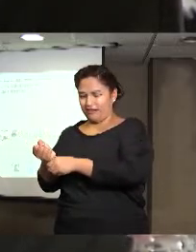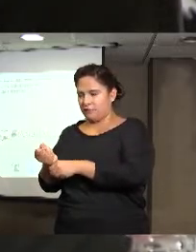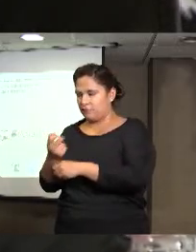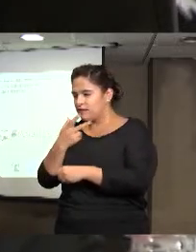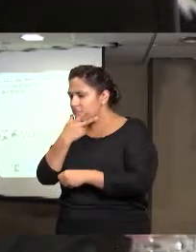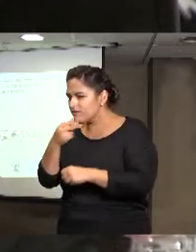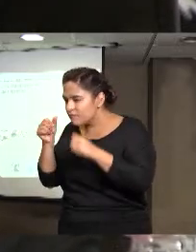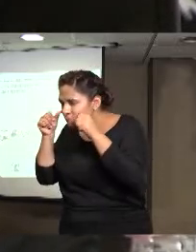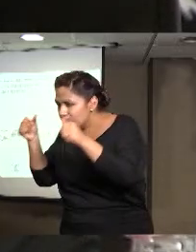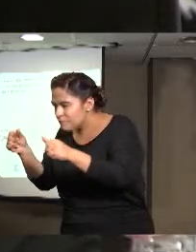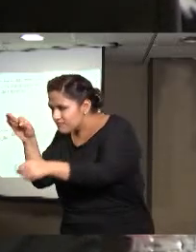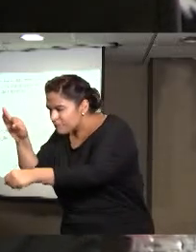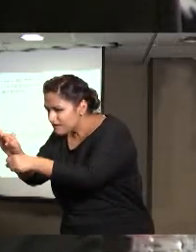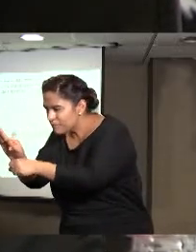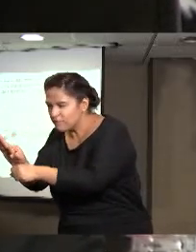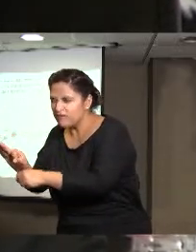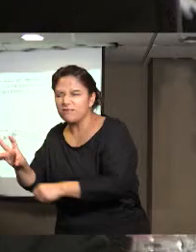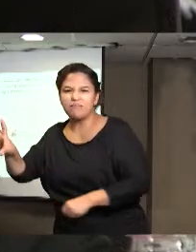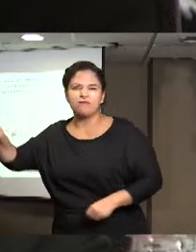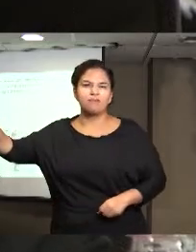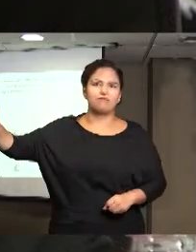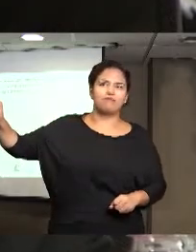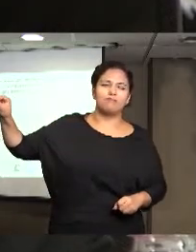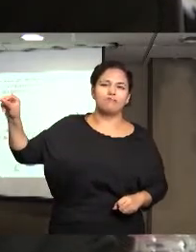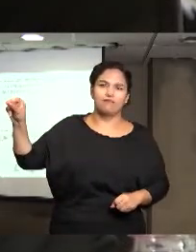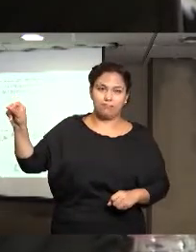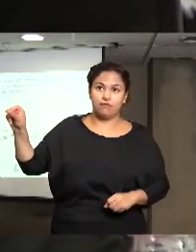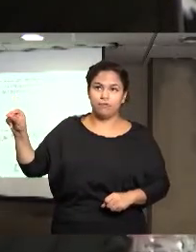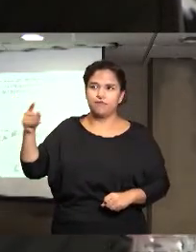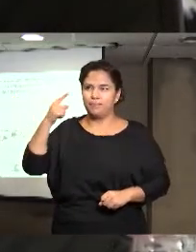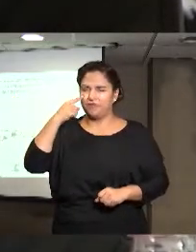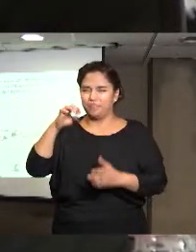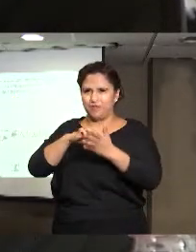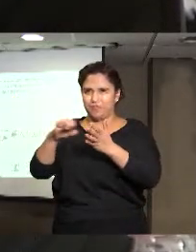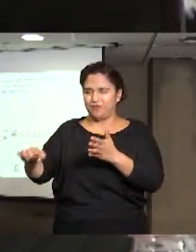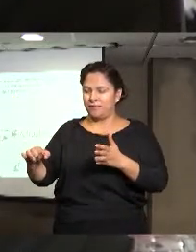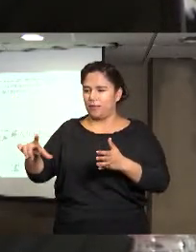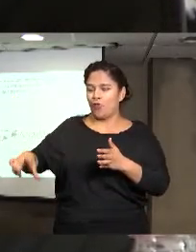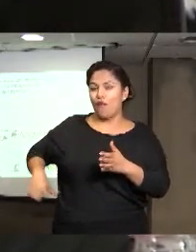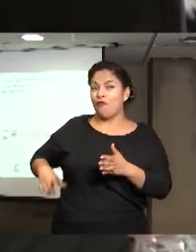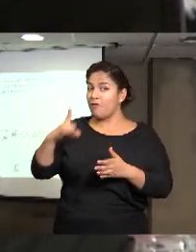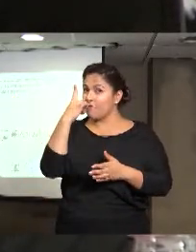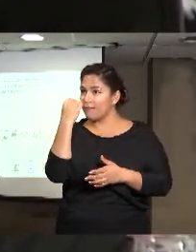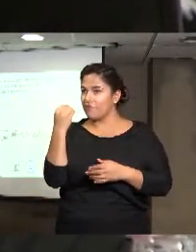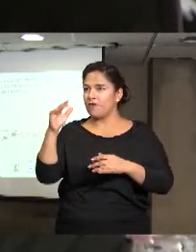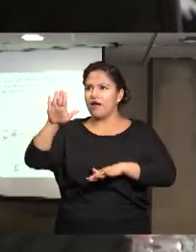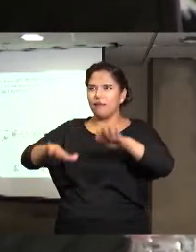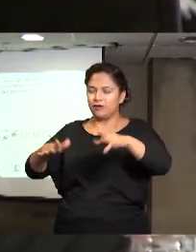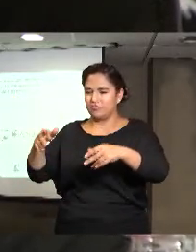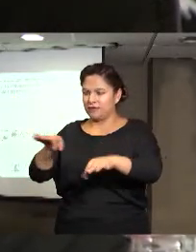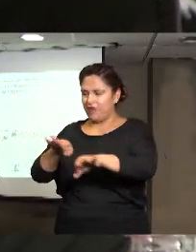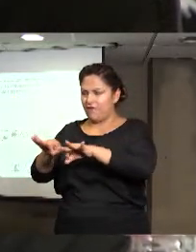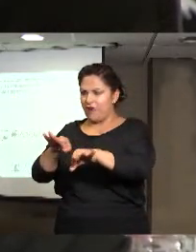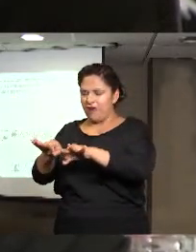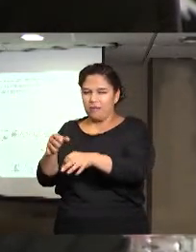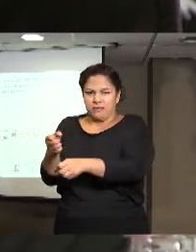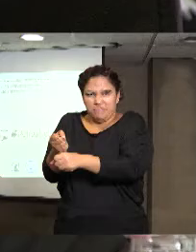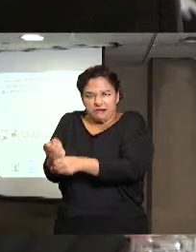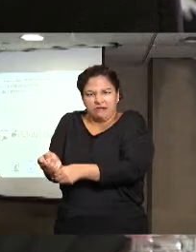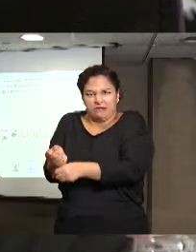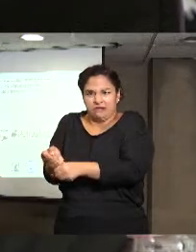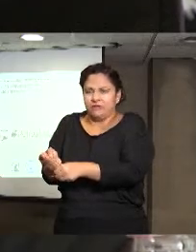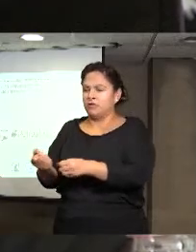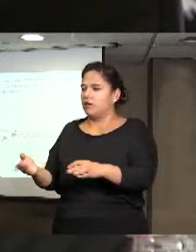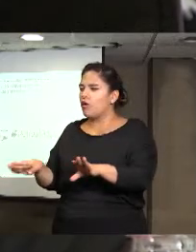le entran. Al asunto de la persecución de la trata, por ejemplo, en el ámbito de los trabajos y servicios forzados, pues porque no hay todavía los